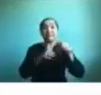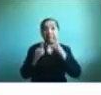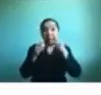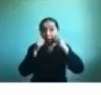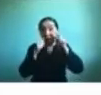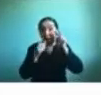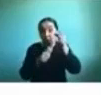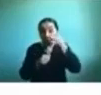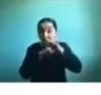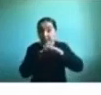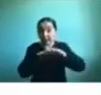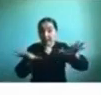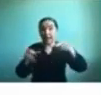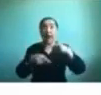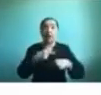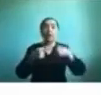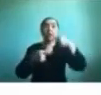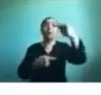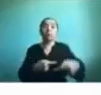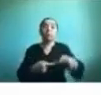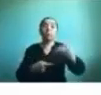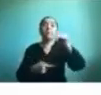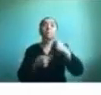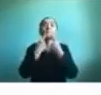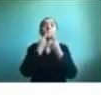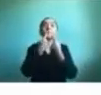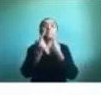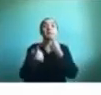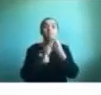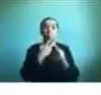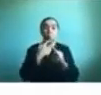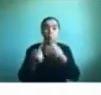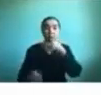vamos a pasar ya a la parte de preguntas y comentarios